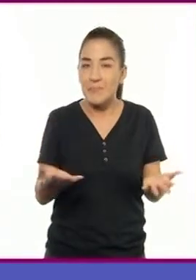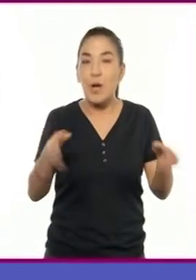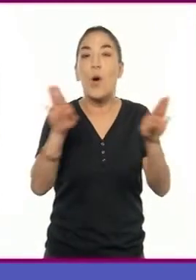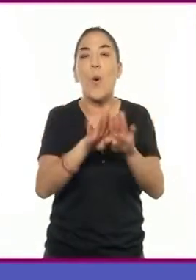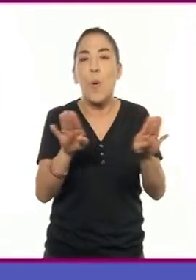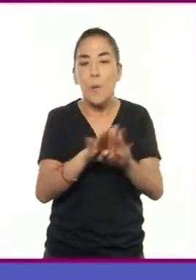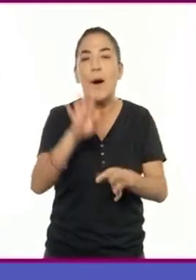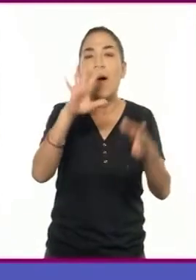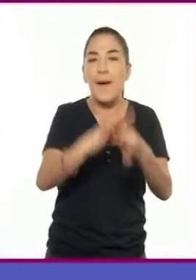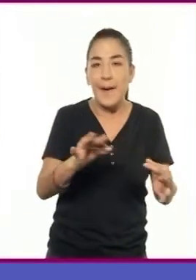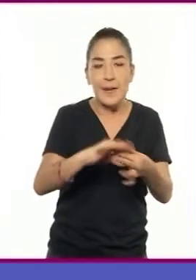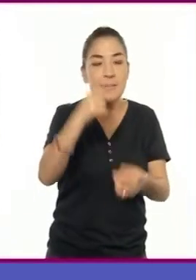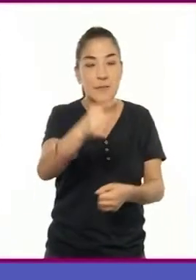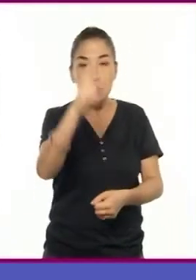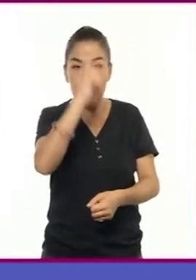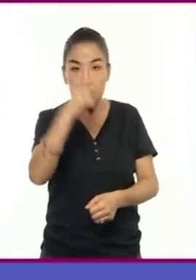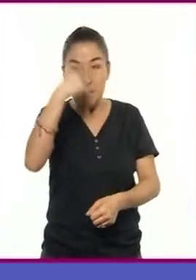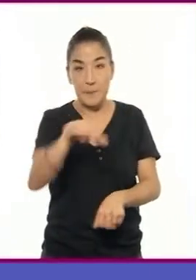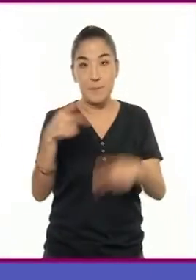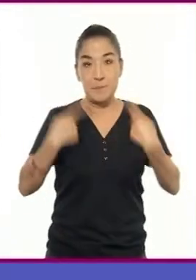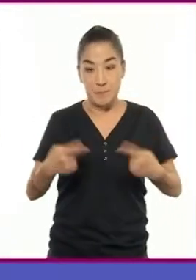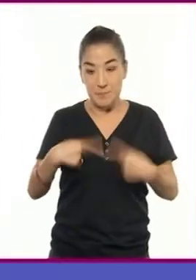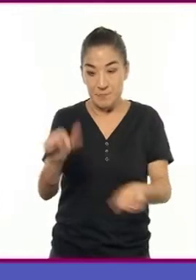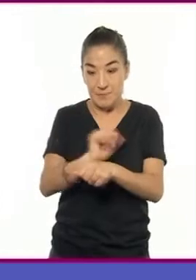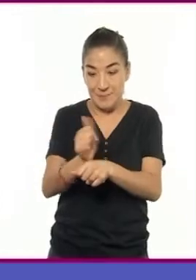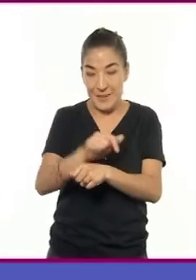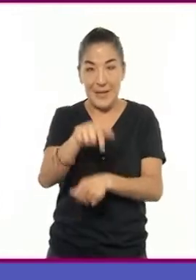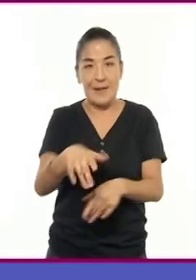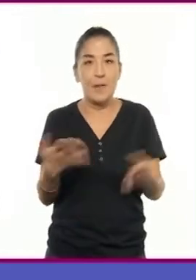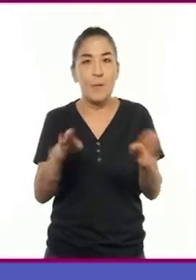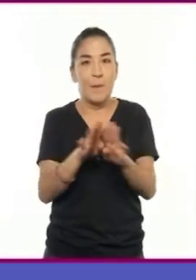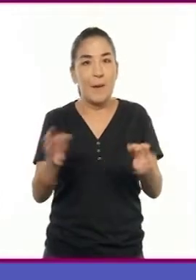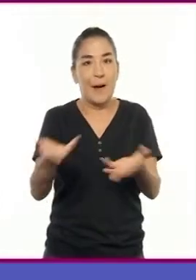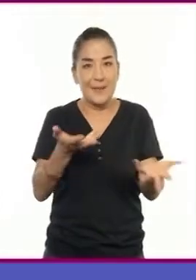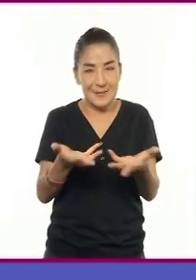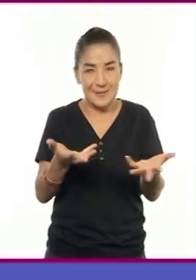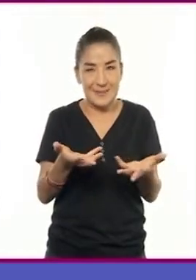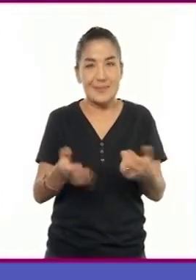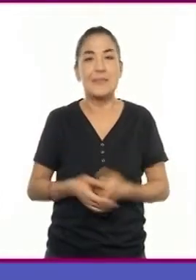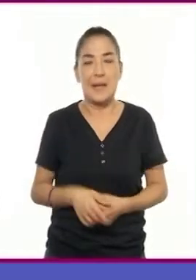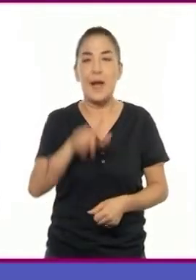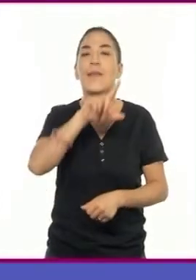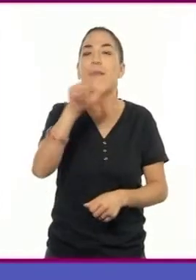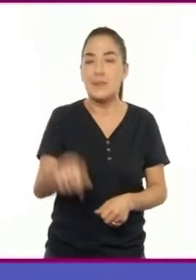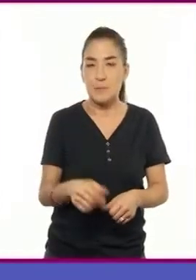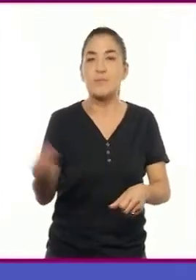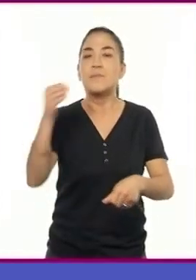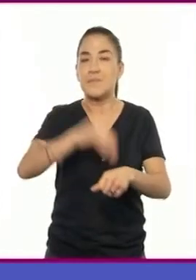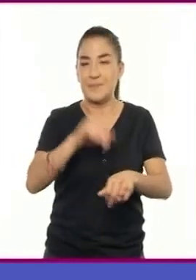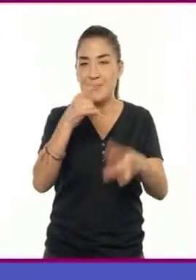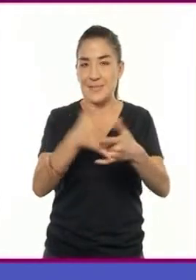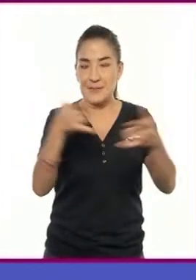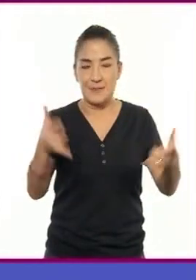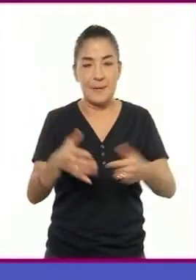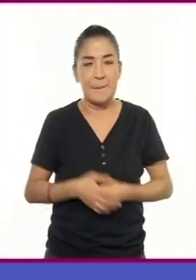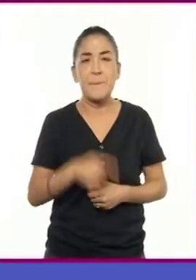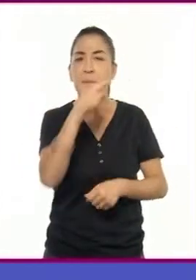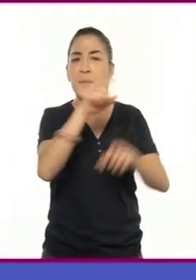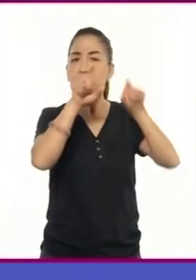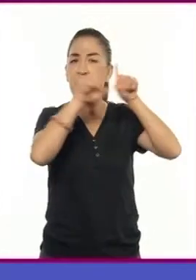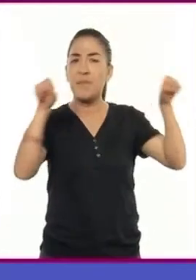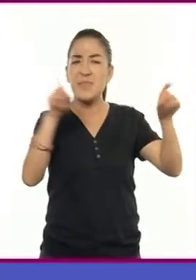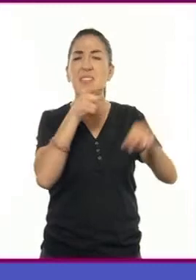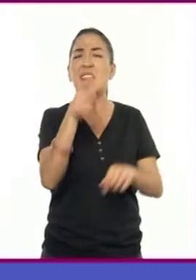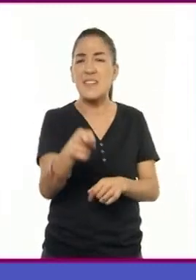indicación para el actor que lo interpretará. Ahora adaptemos el siguiente párrafo. Este párrafo nos